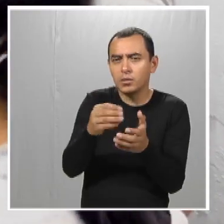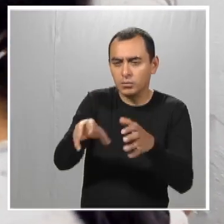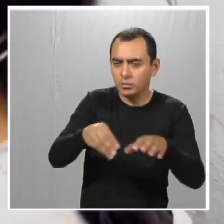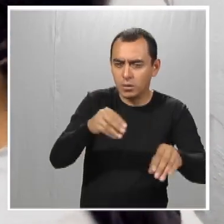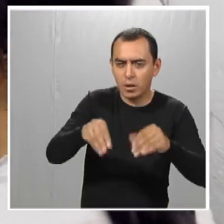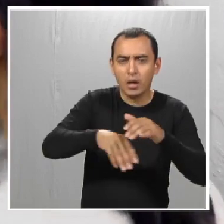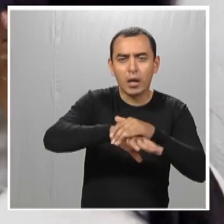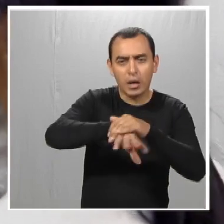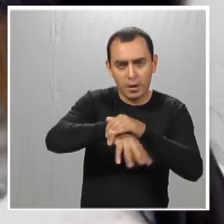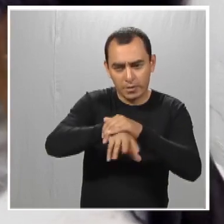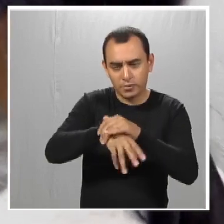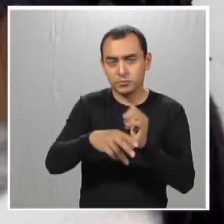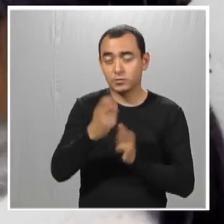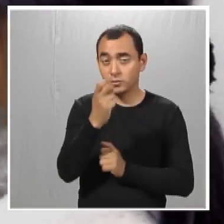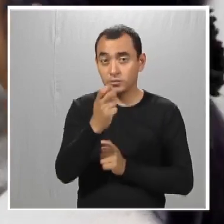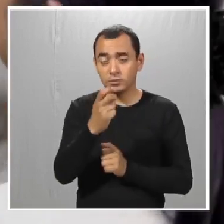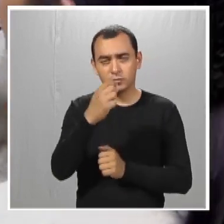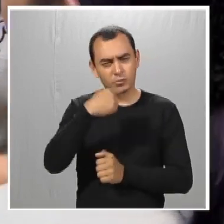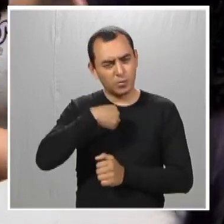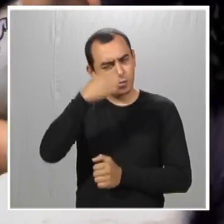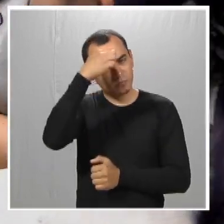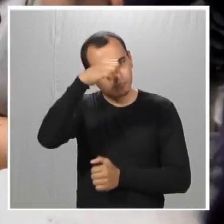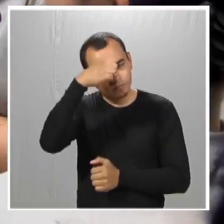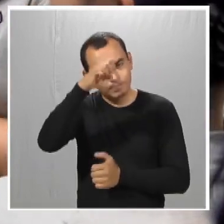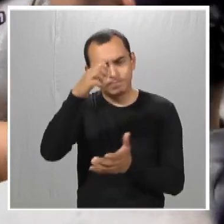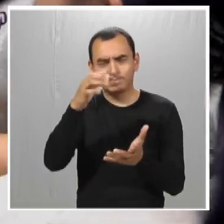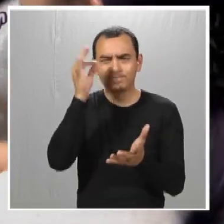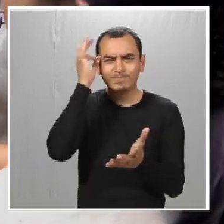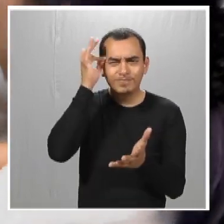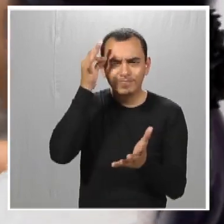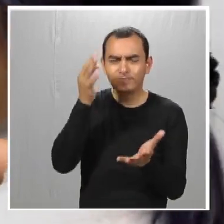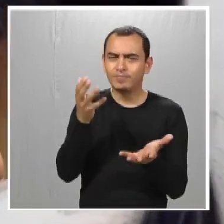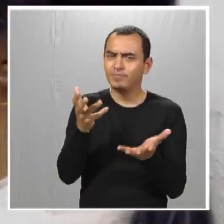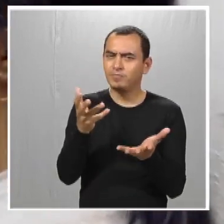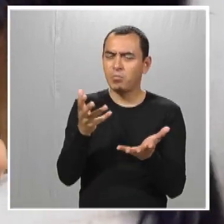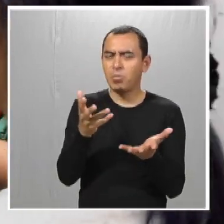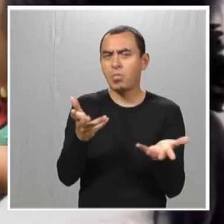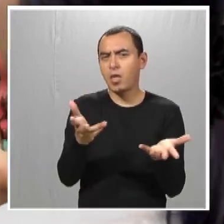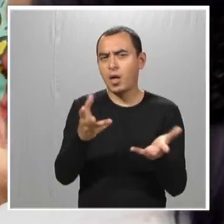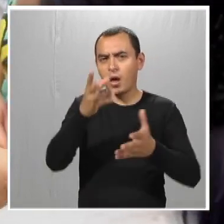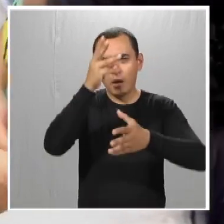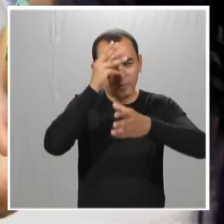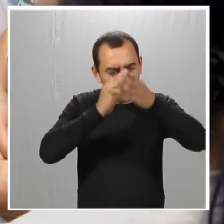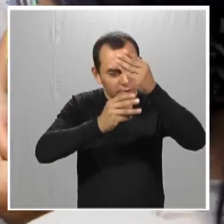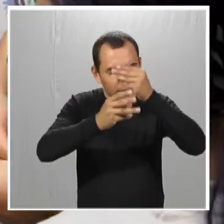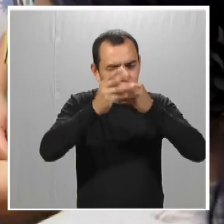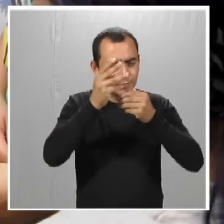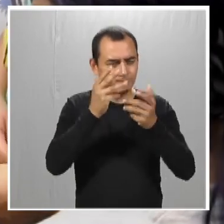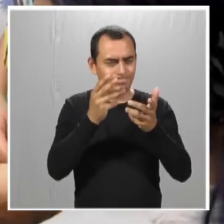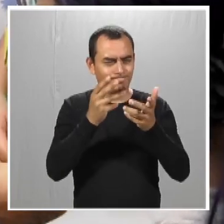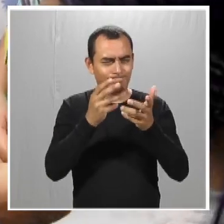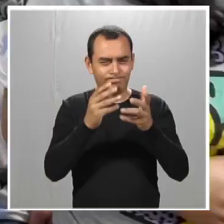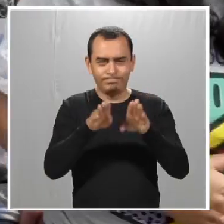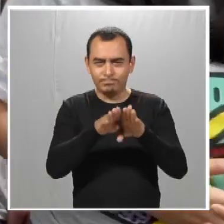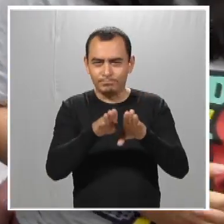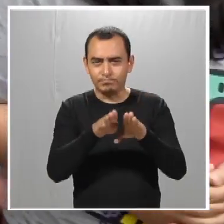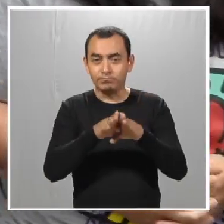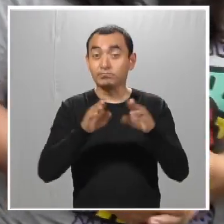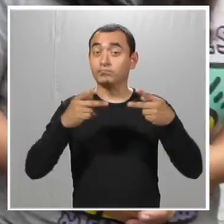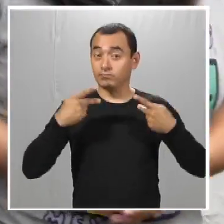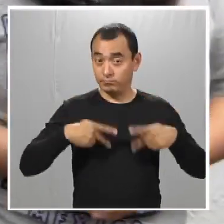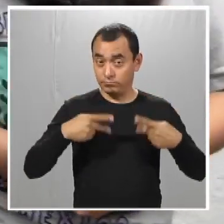corcholata. Mi experiencia principal en el servicio ha sido aprender a tratar